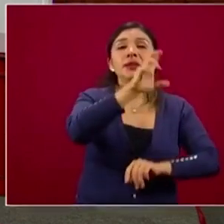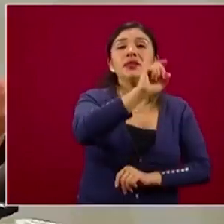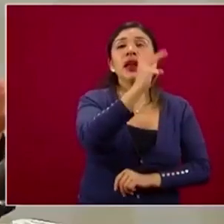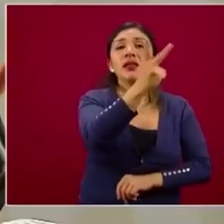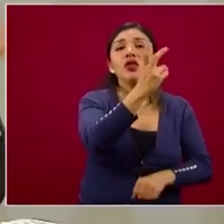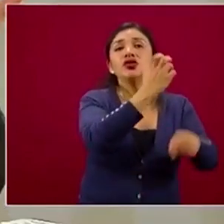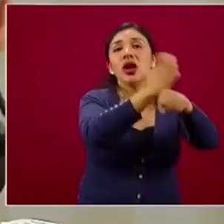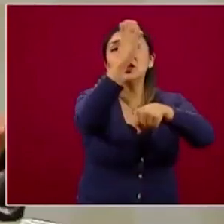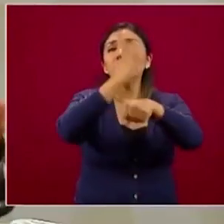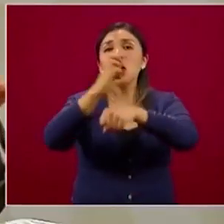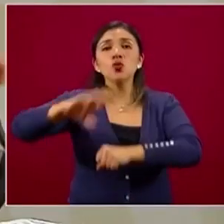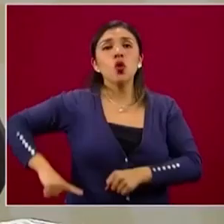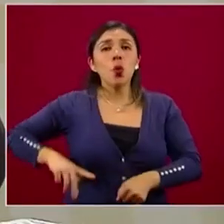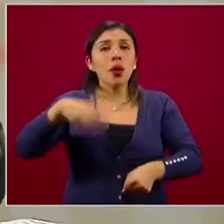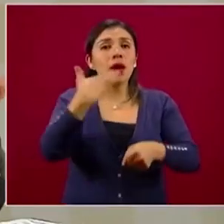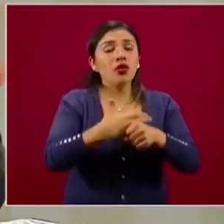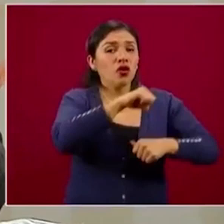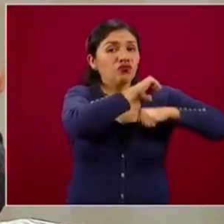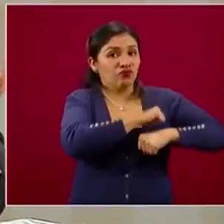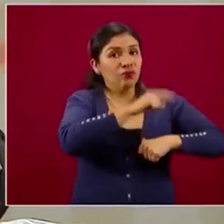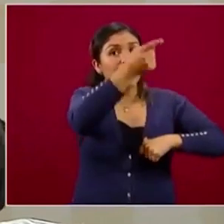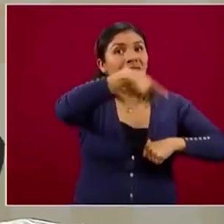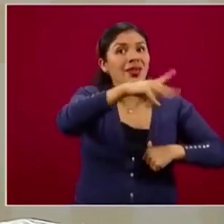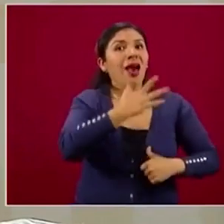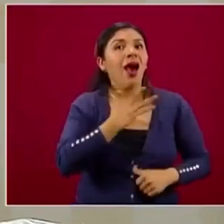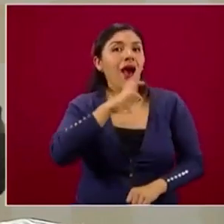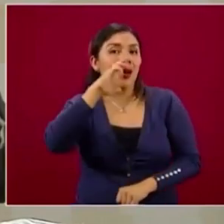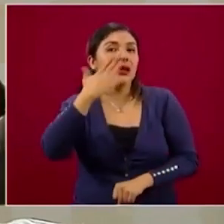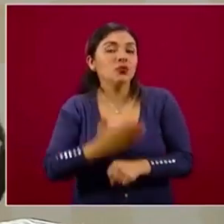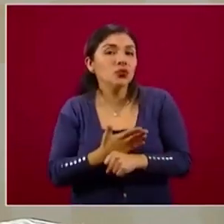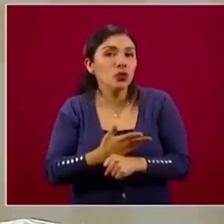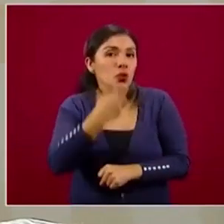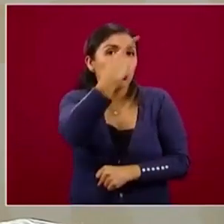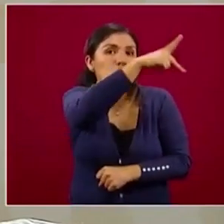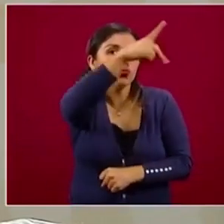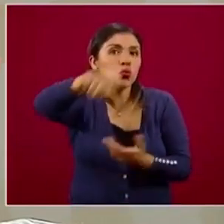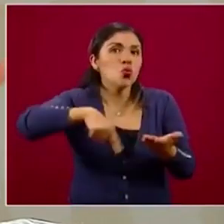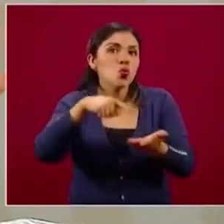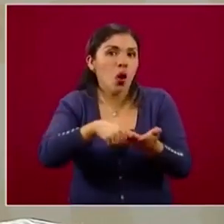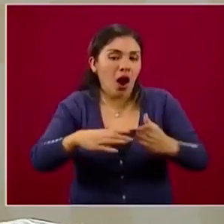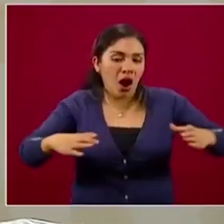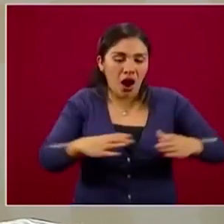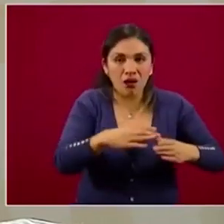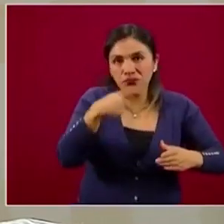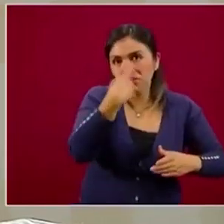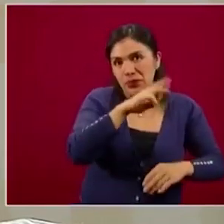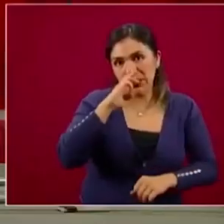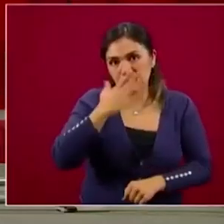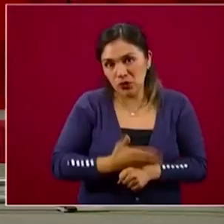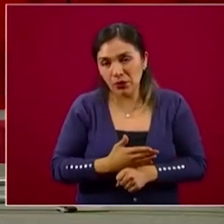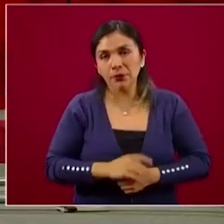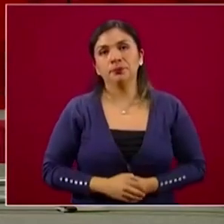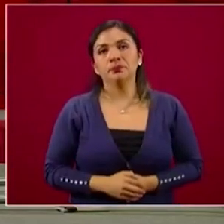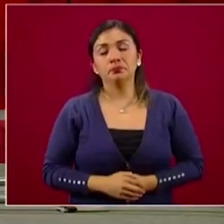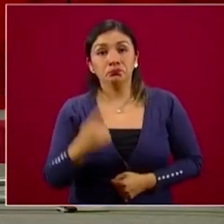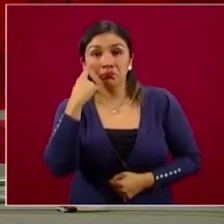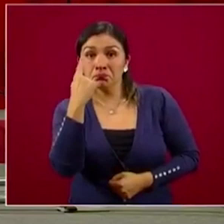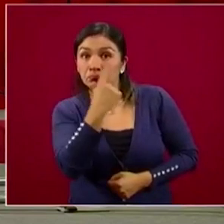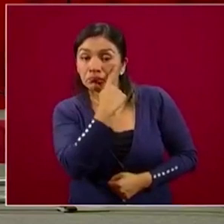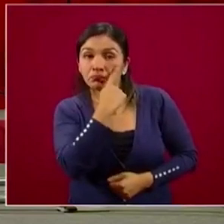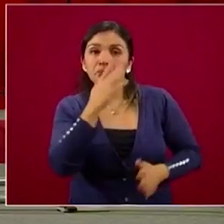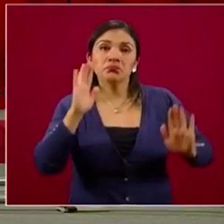estatales que tienen responsabilidades en el marco de su territorio. Las apreciaciones son